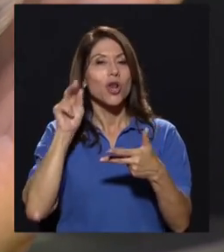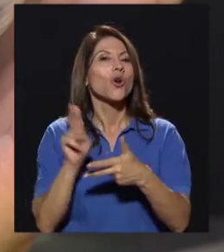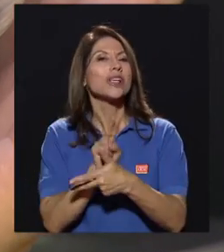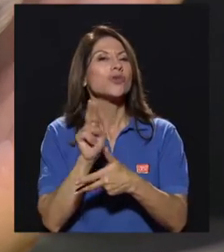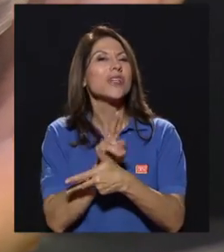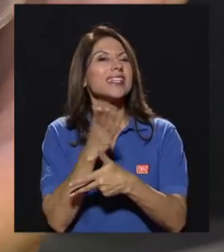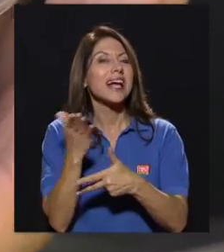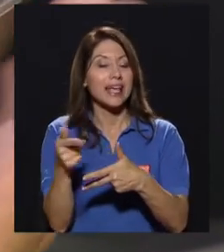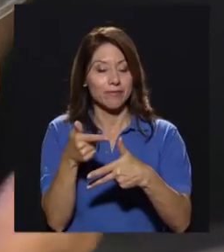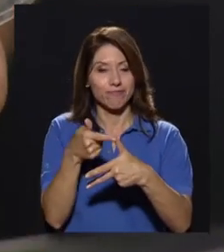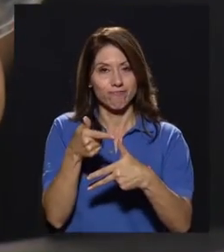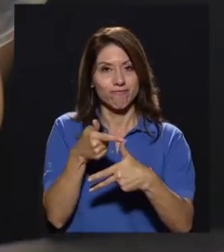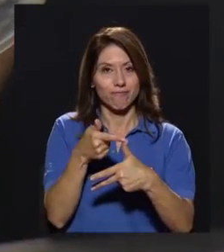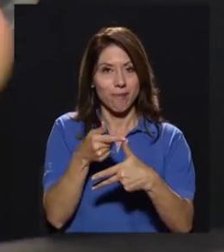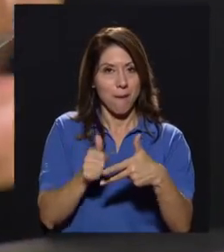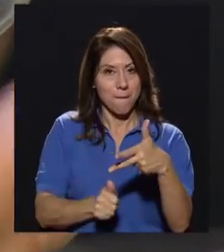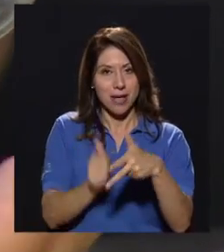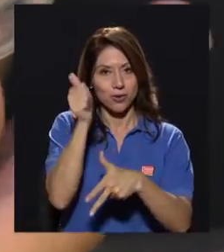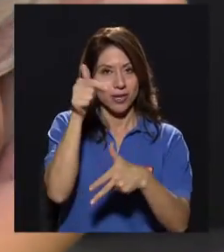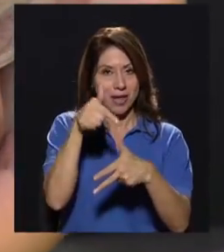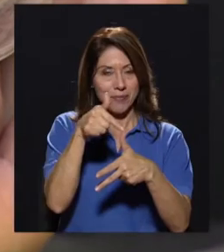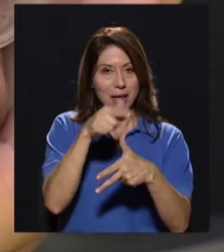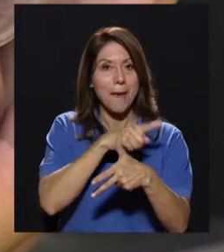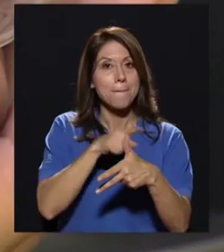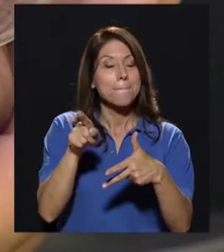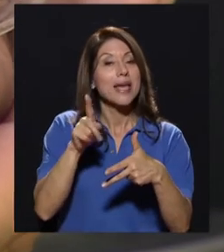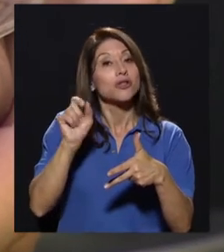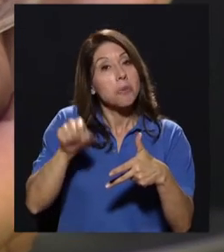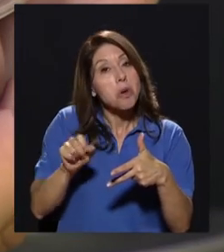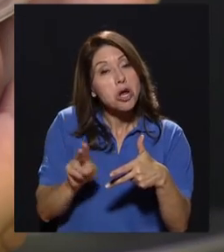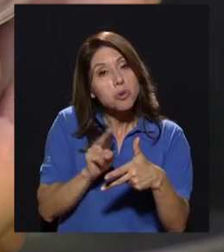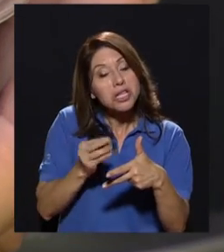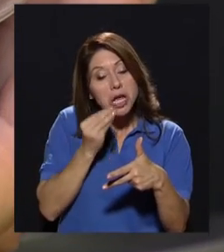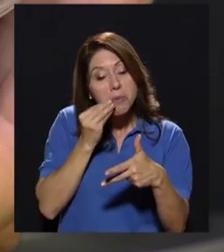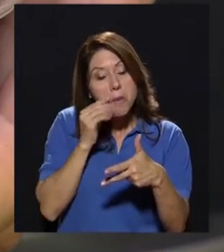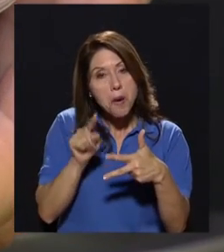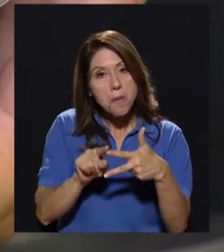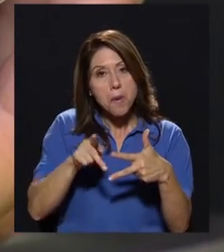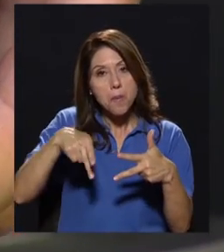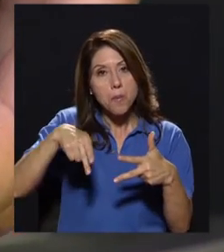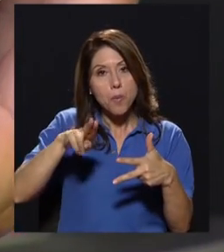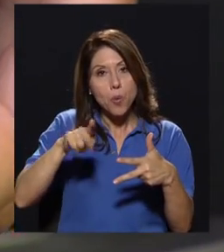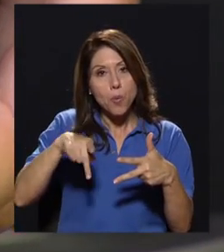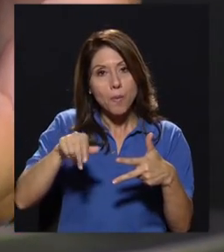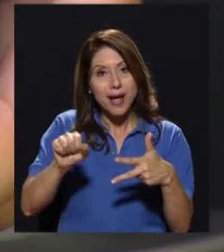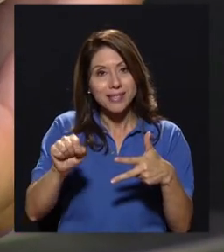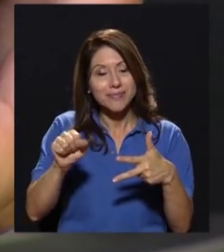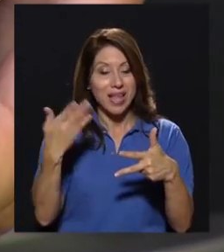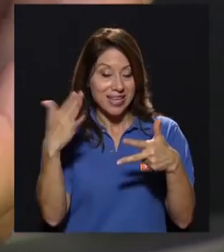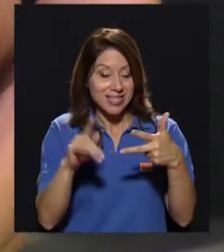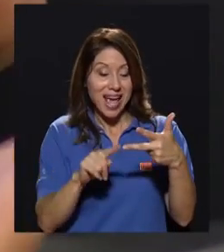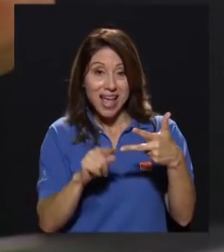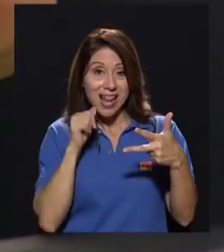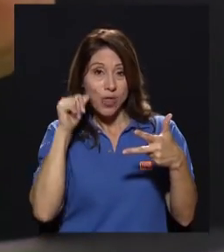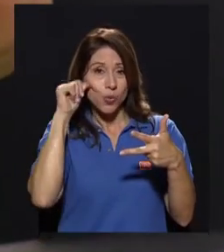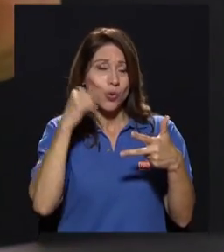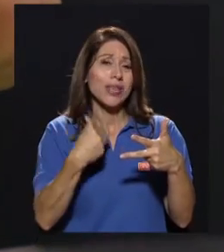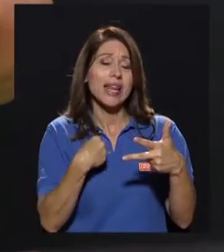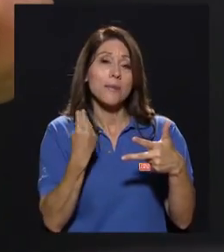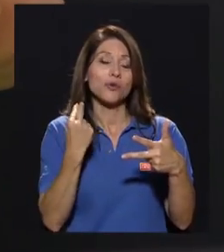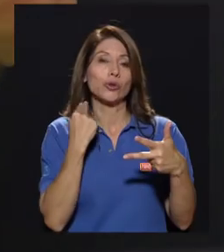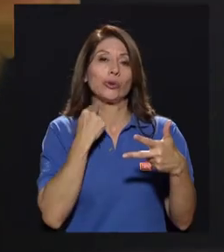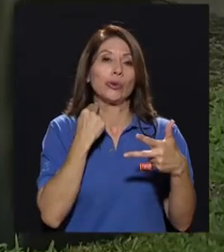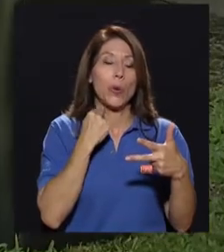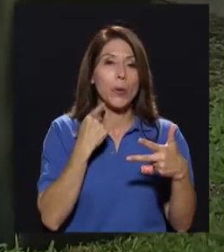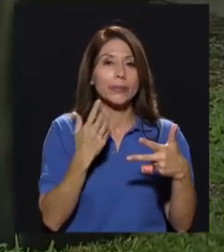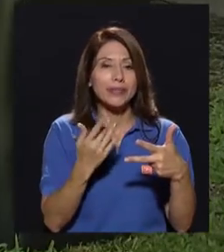las larvas, pero se podrían utilizar también las pupas y ya el adulto tiene mucho exoesqueleto, entonces es